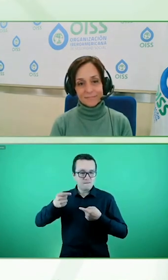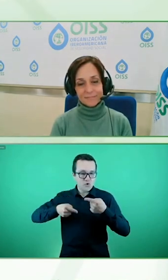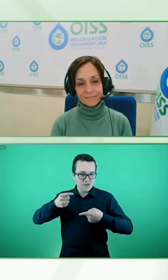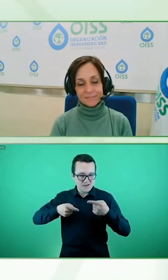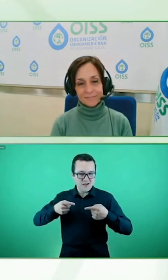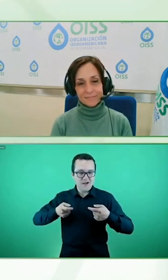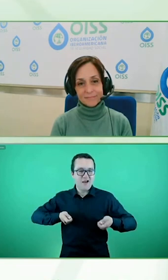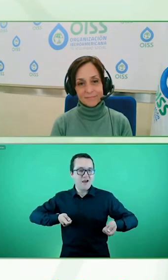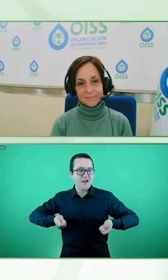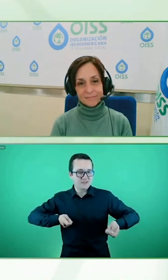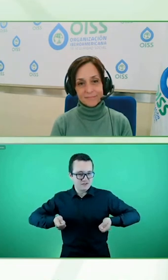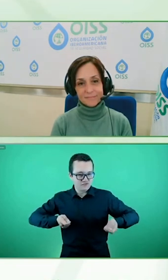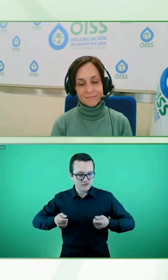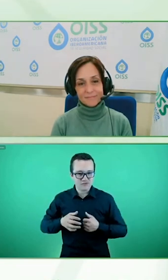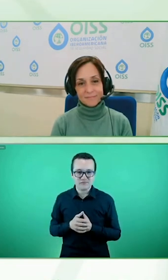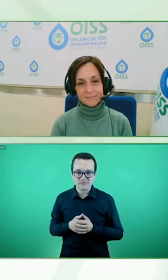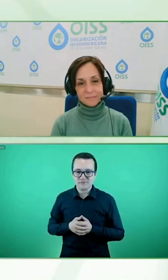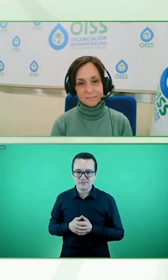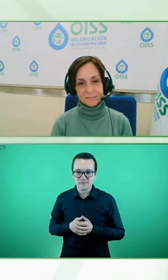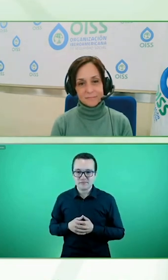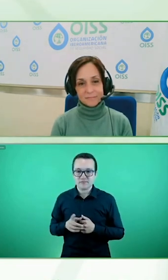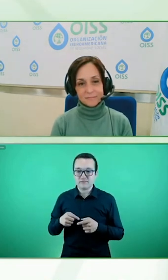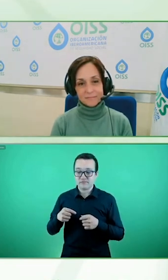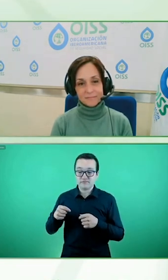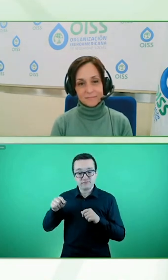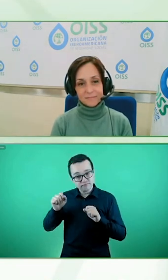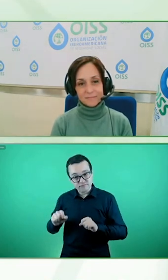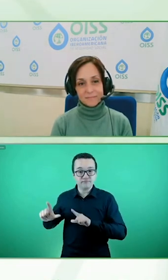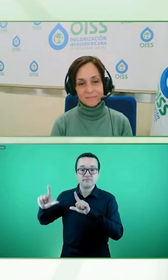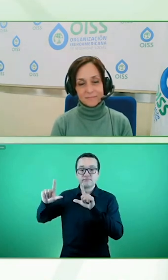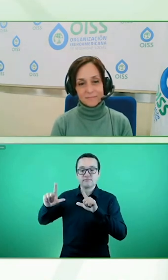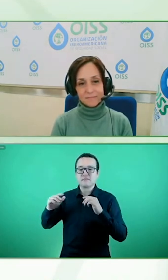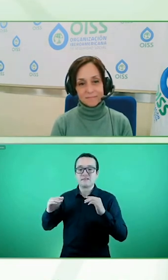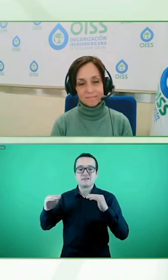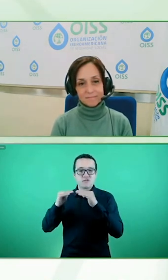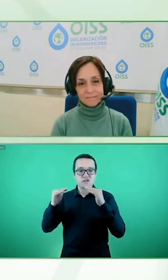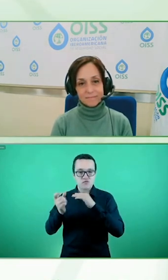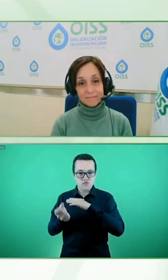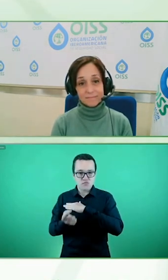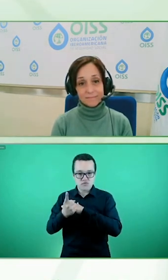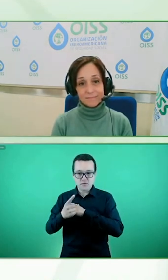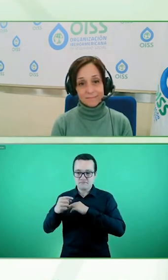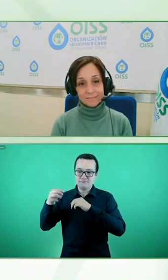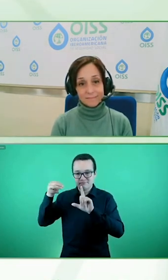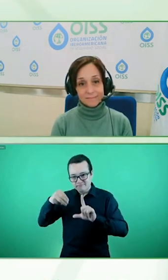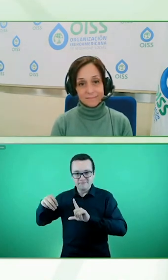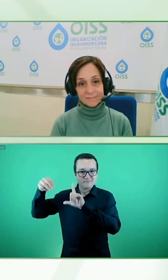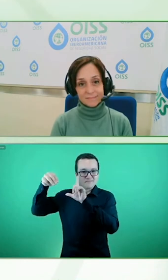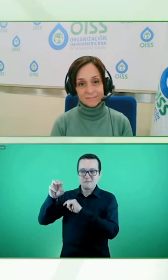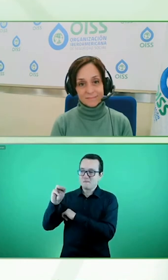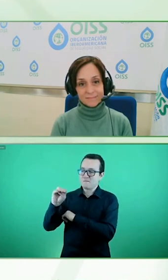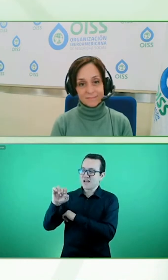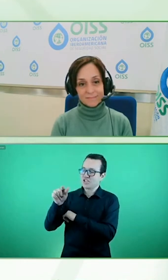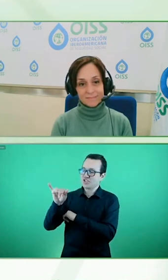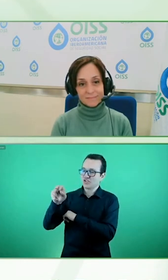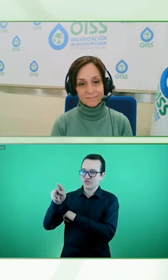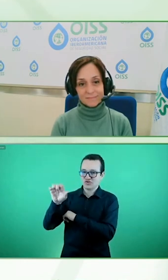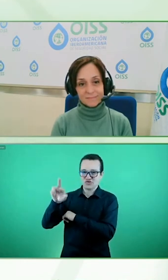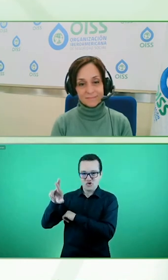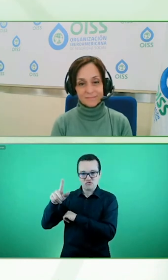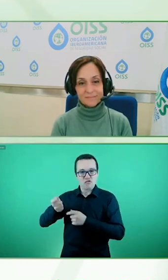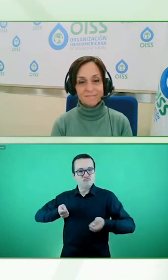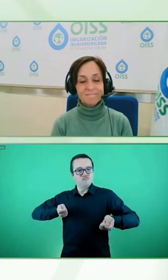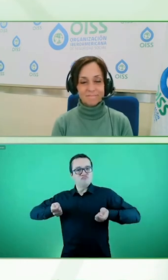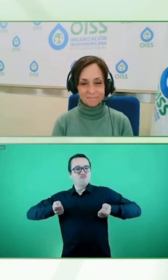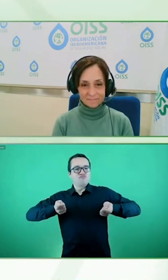especialista universitaria en Igualdad de Oportunidades, y magíster en Dirección y Gestión de Sistemas de Seguridad Social. Ana, espero que nos hayas